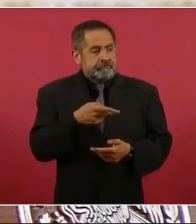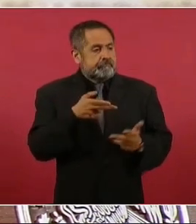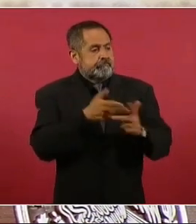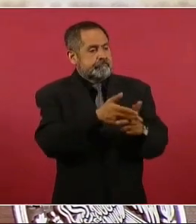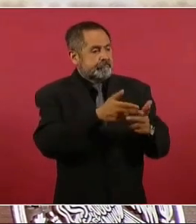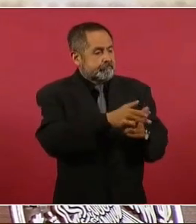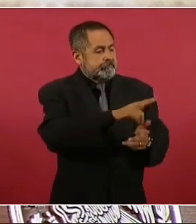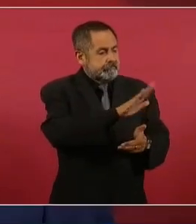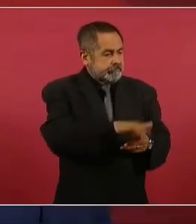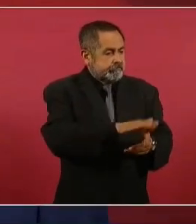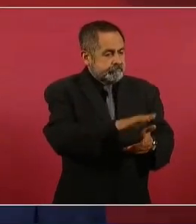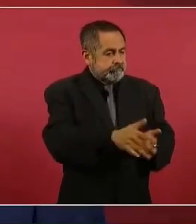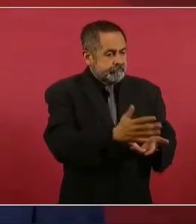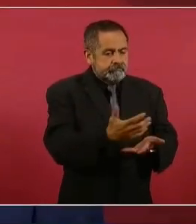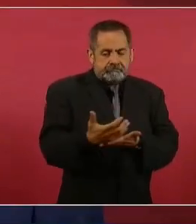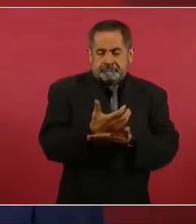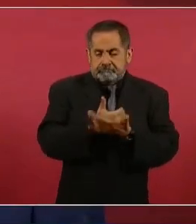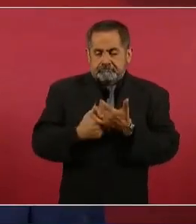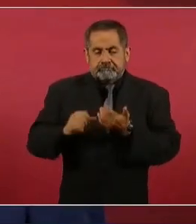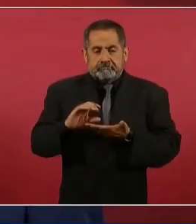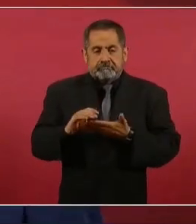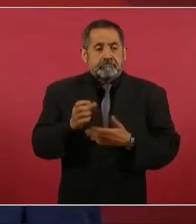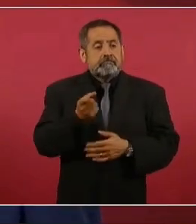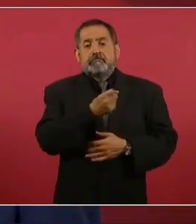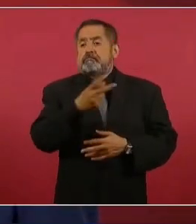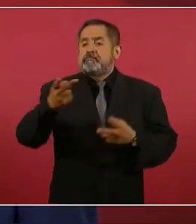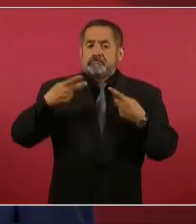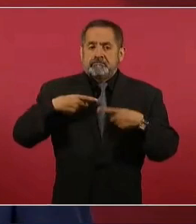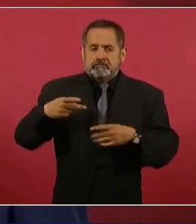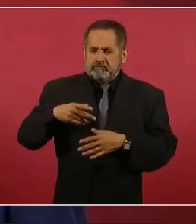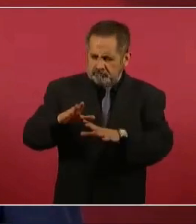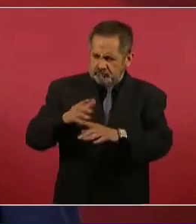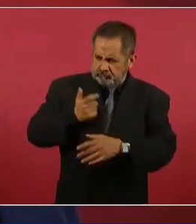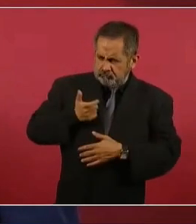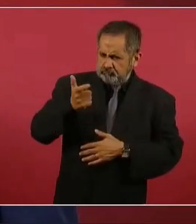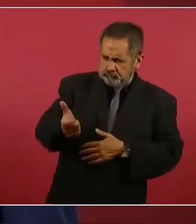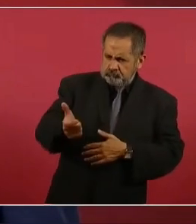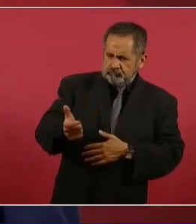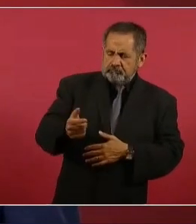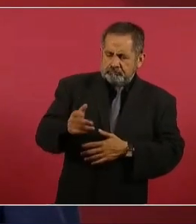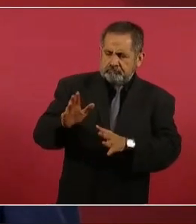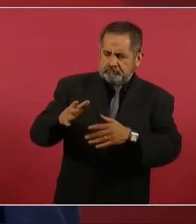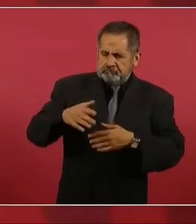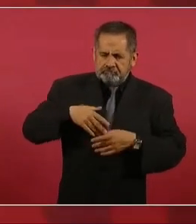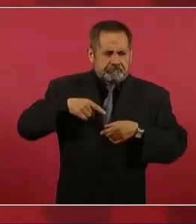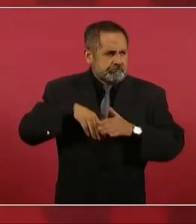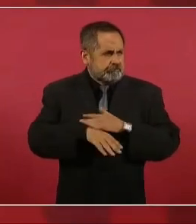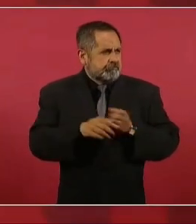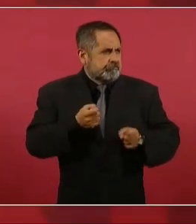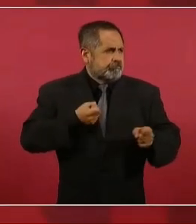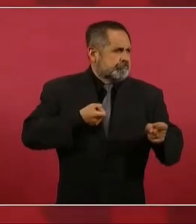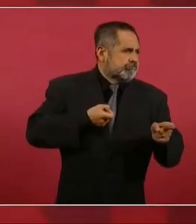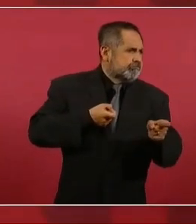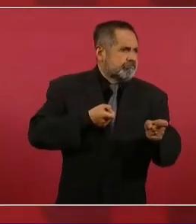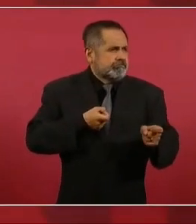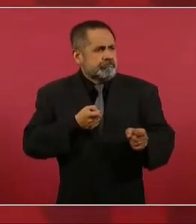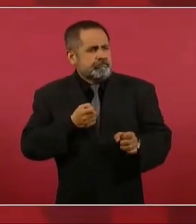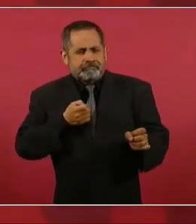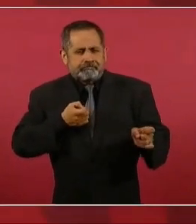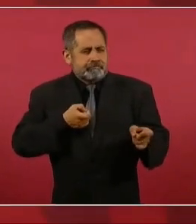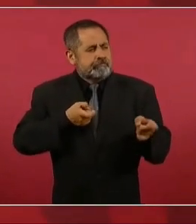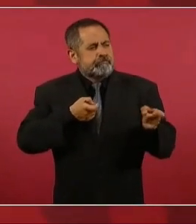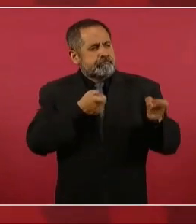estos recursos. Hay cazadores que pagan para